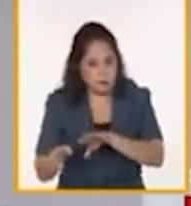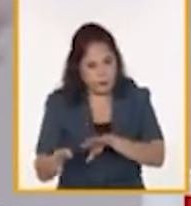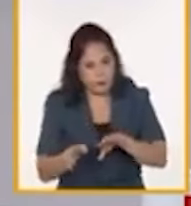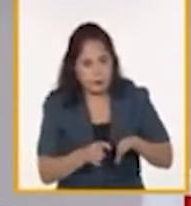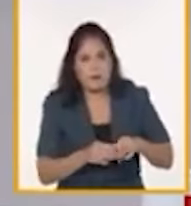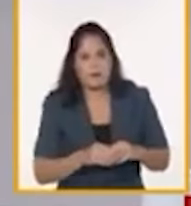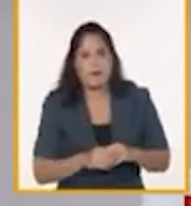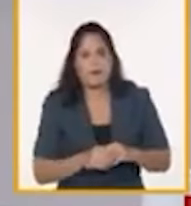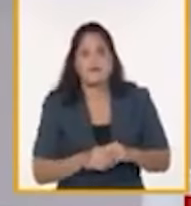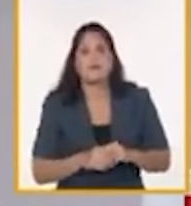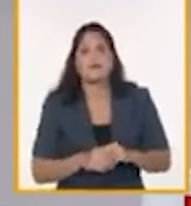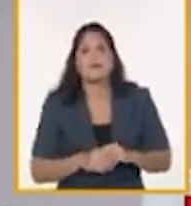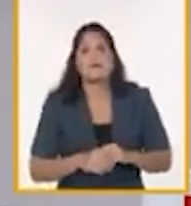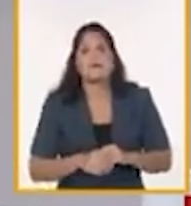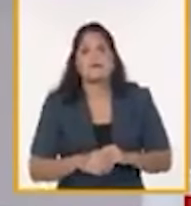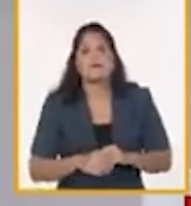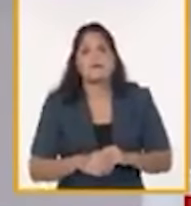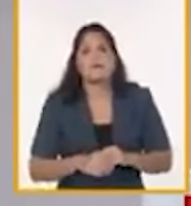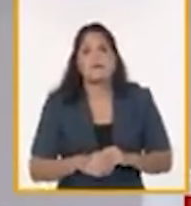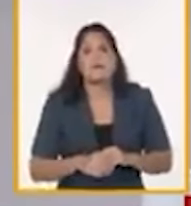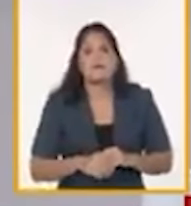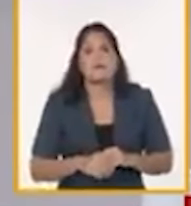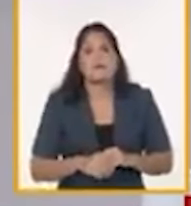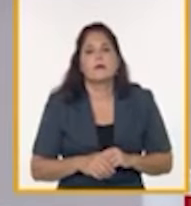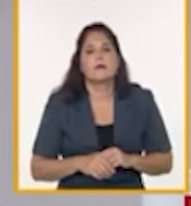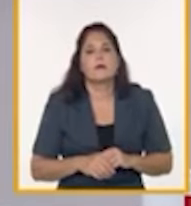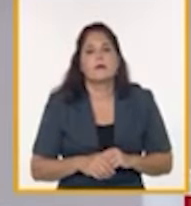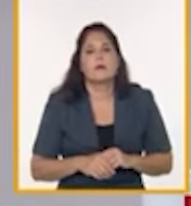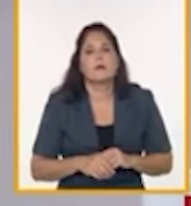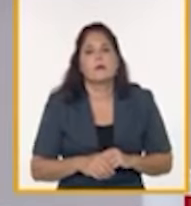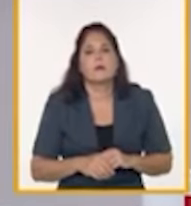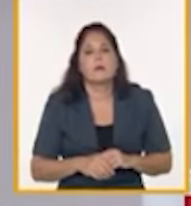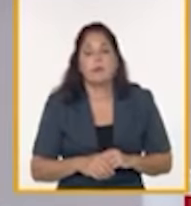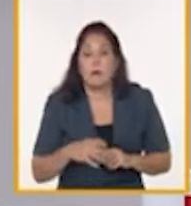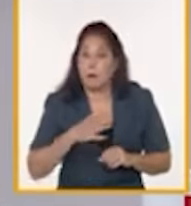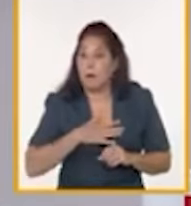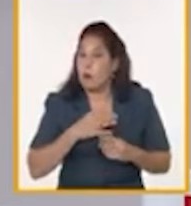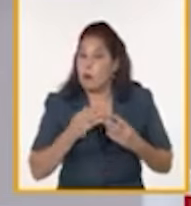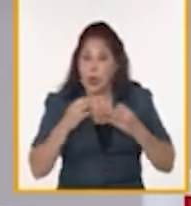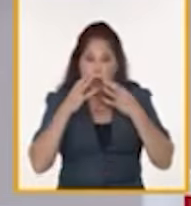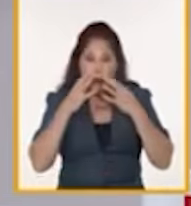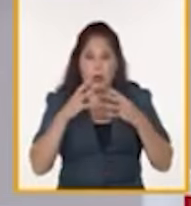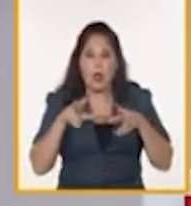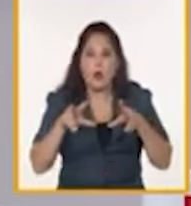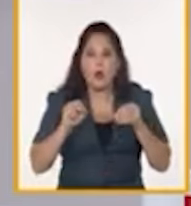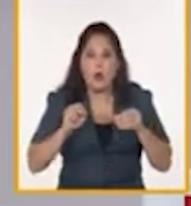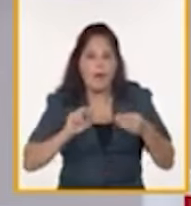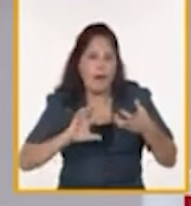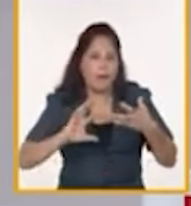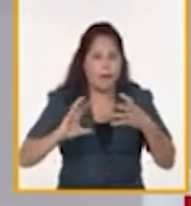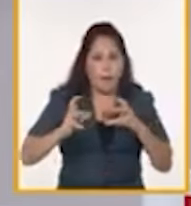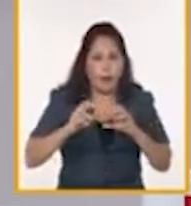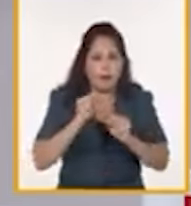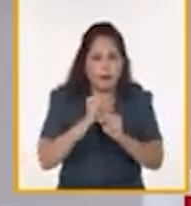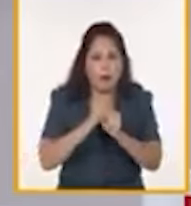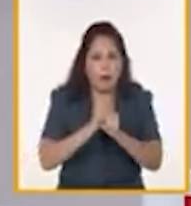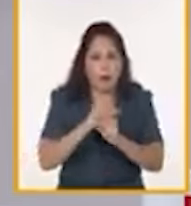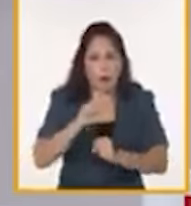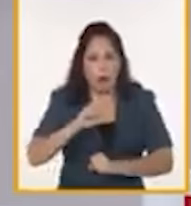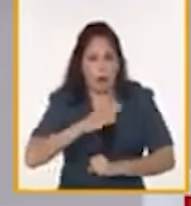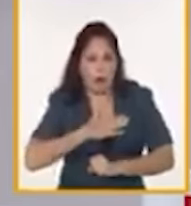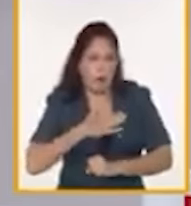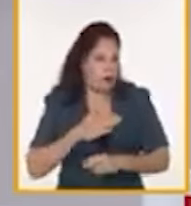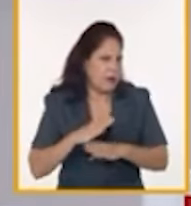Hablando de dimensiones, hay algo importante que es la nueva conceptualización del trabajo por cuenta propia.